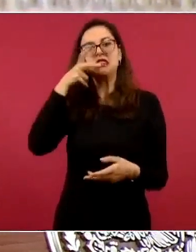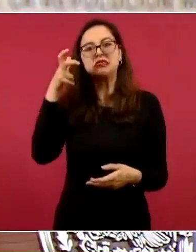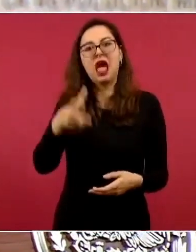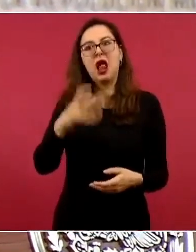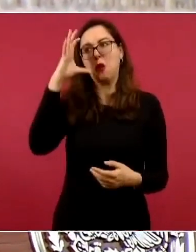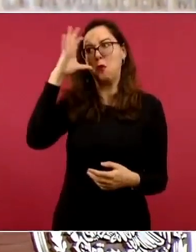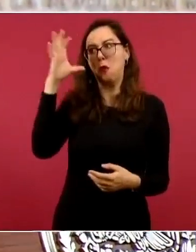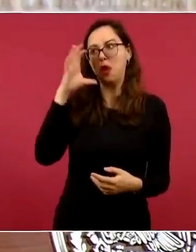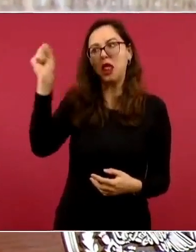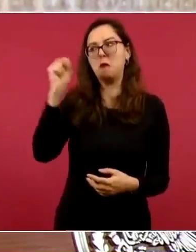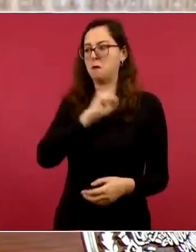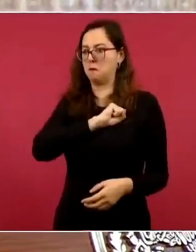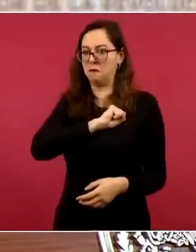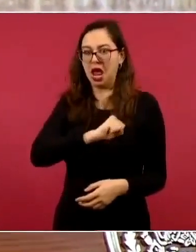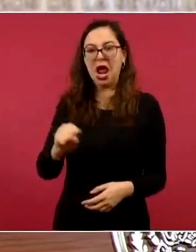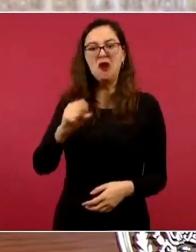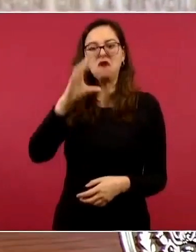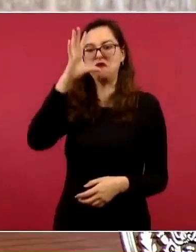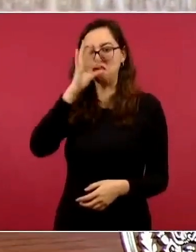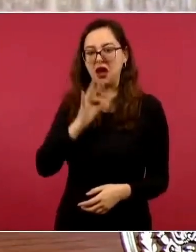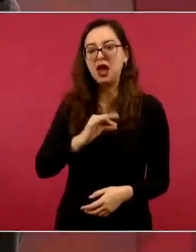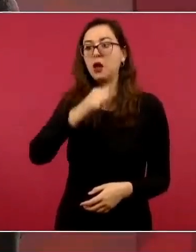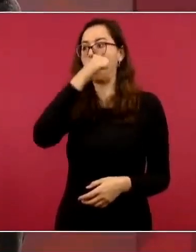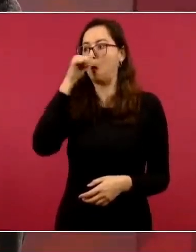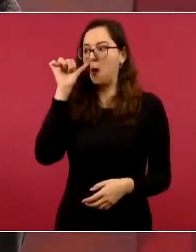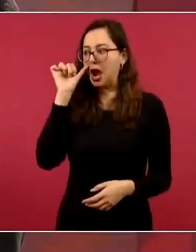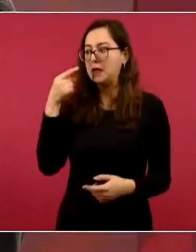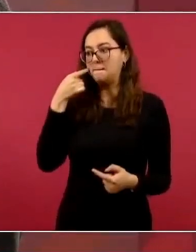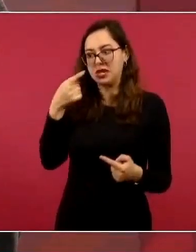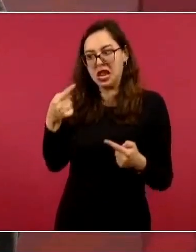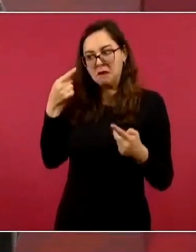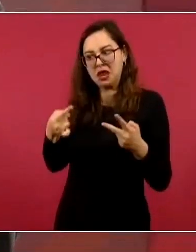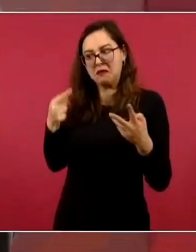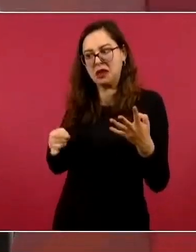Morelos, a Bajares, a todos.